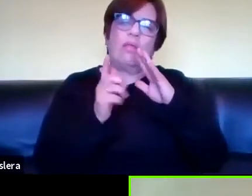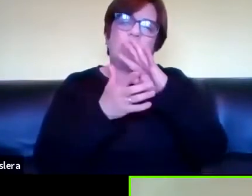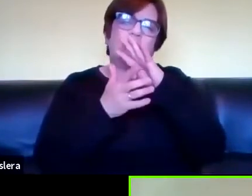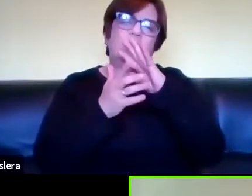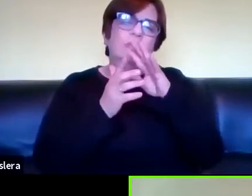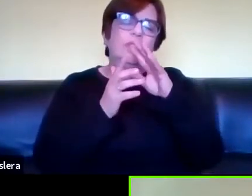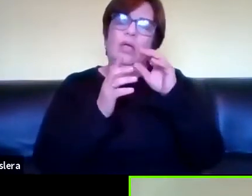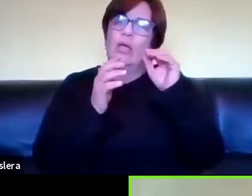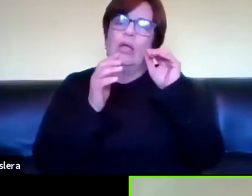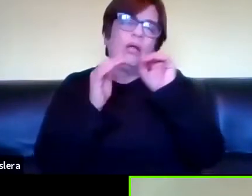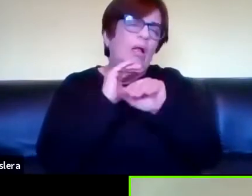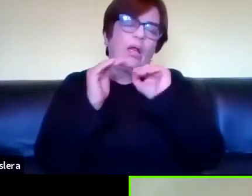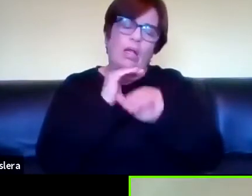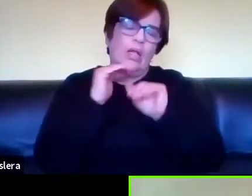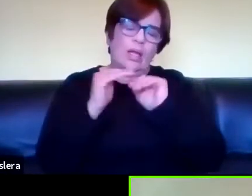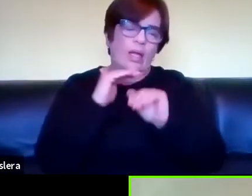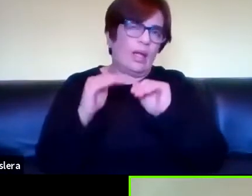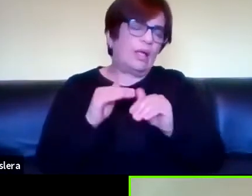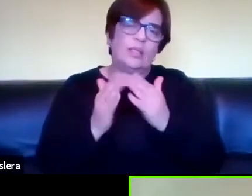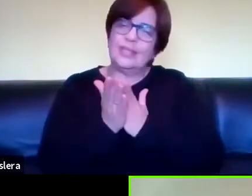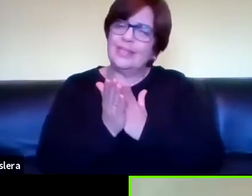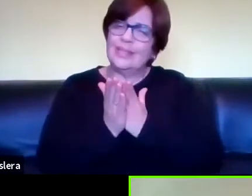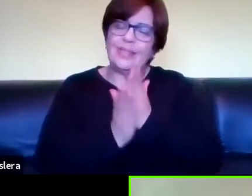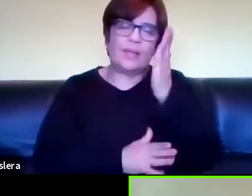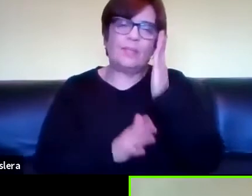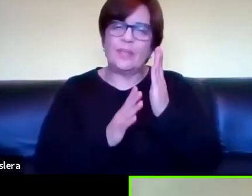archivando textos entonces